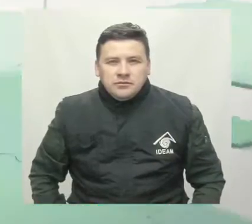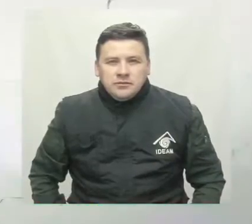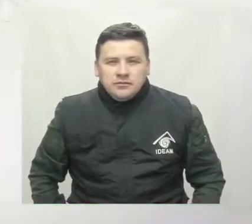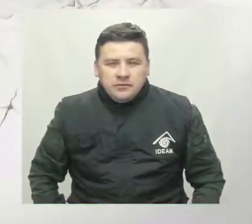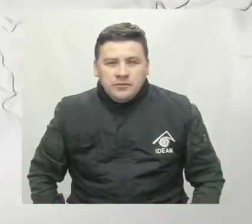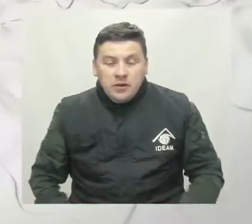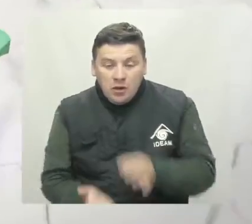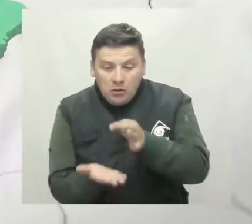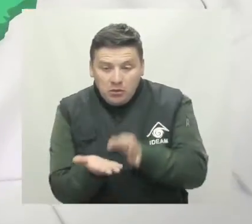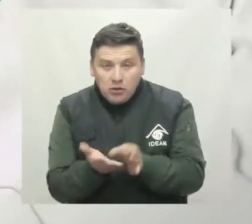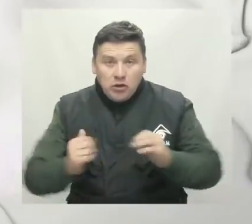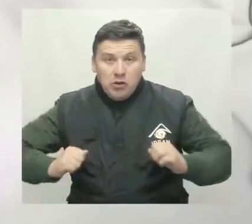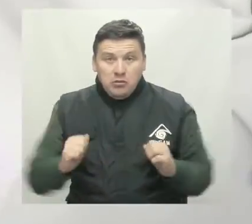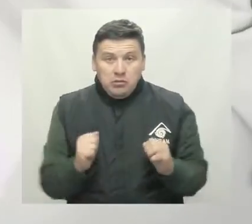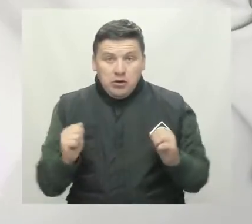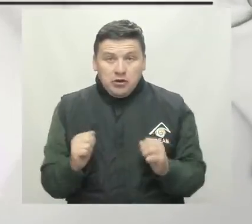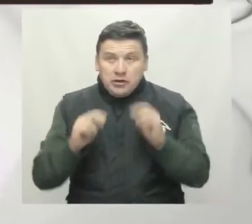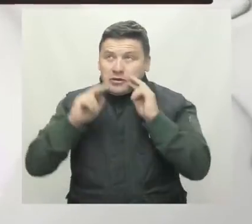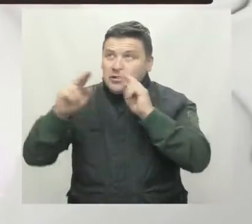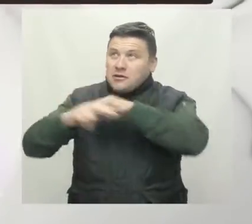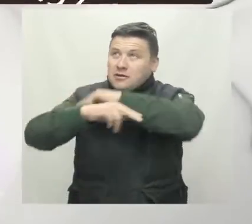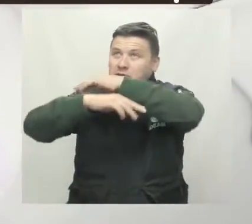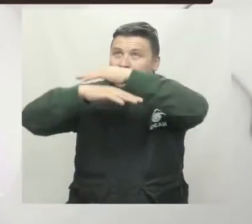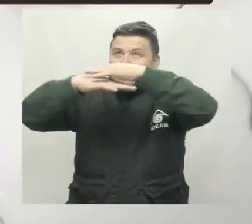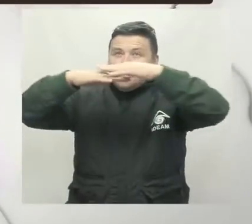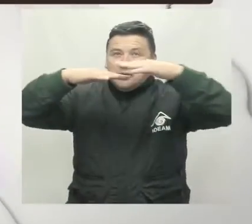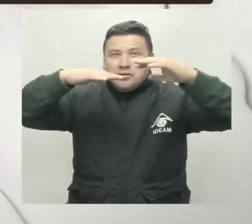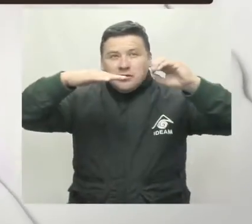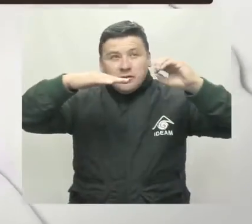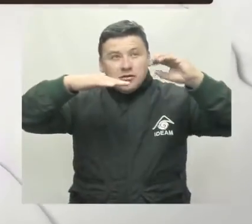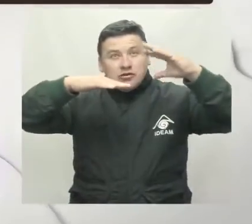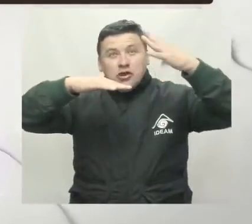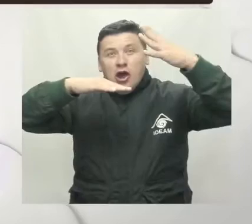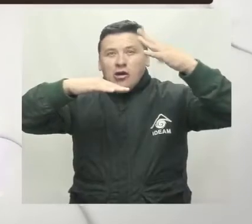La capital estima cielos cubiertos con intervalos de sol.